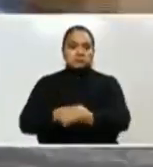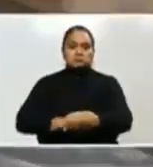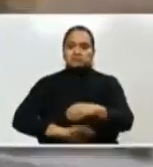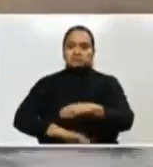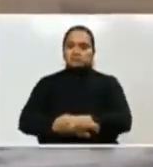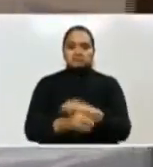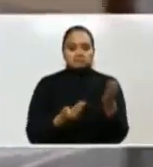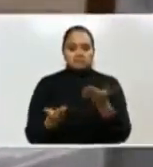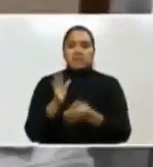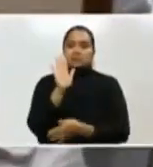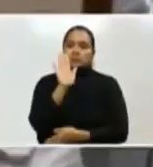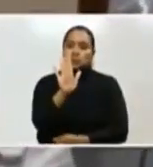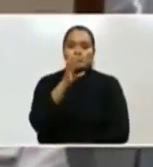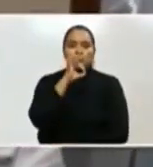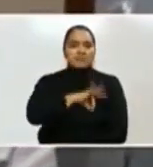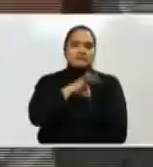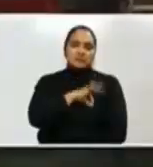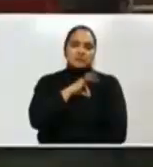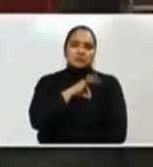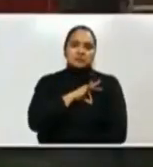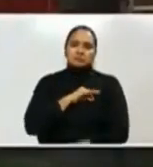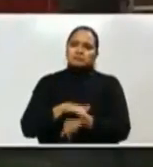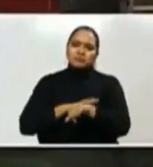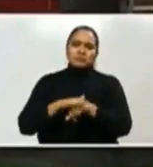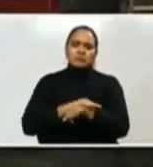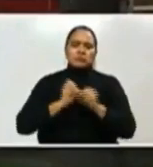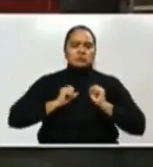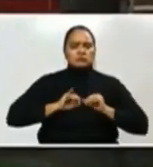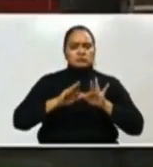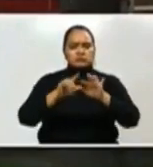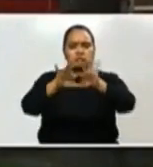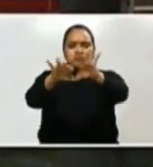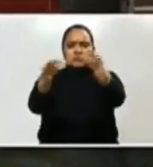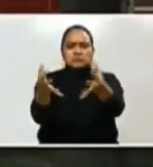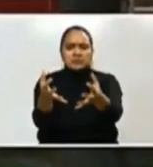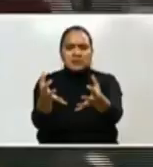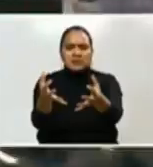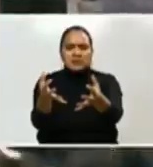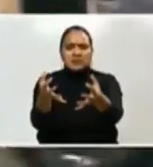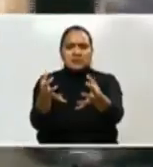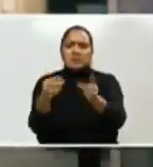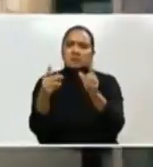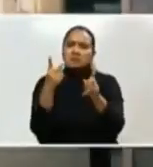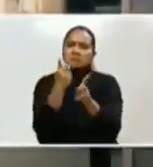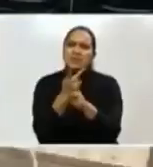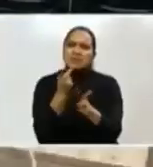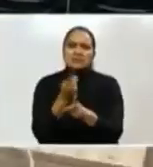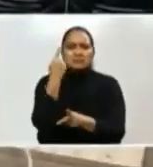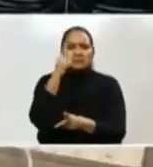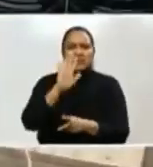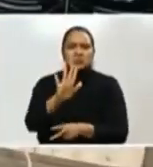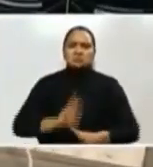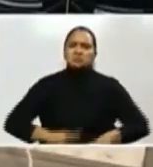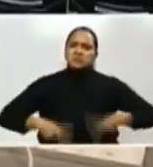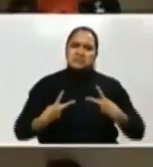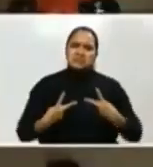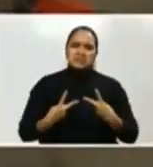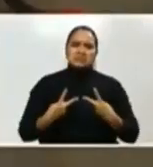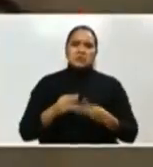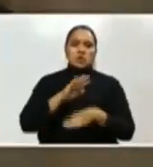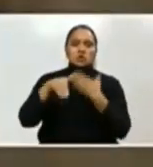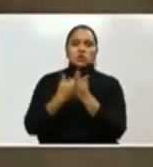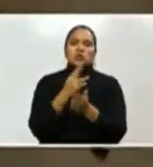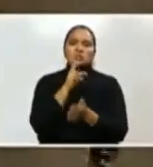hondureños, ante esta pandemia que atenta contra la vida de todos, hoy cada hondureño se convierte en un